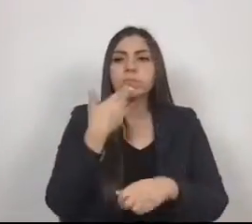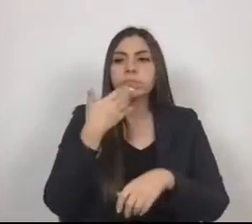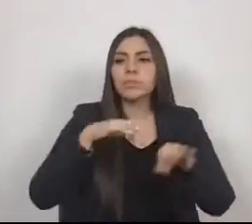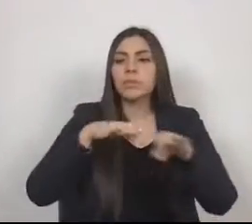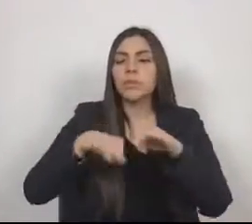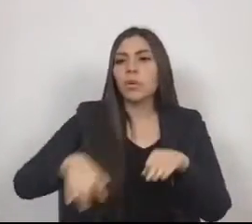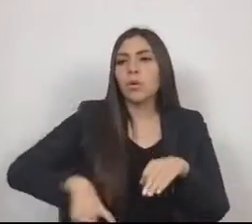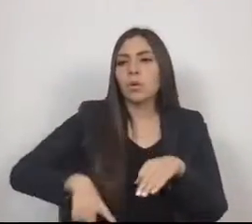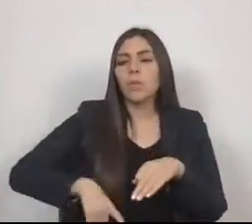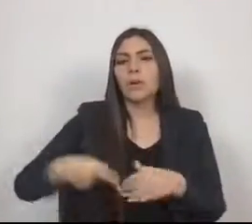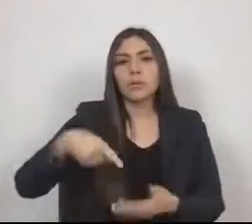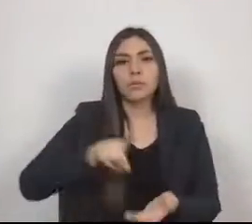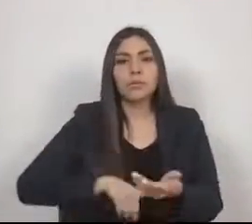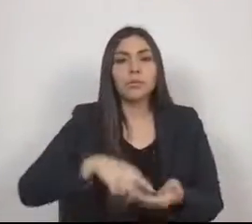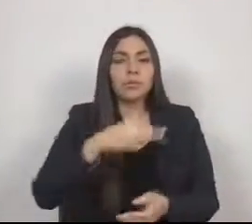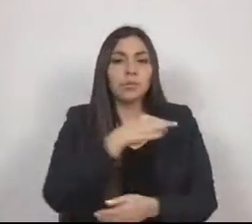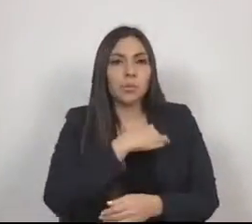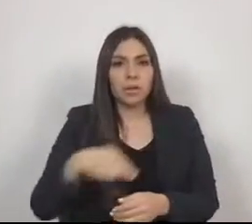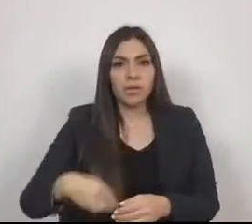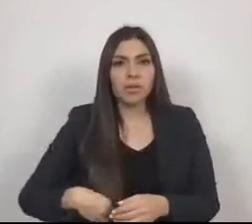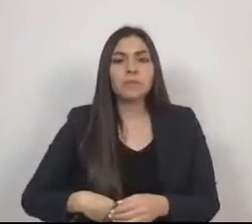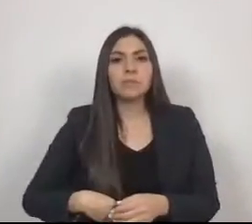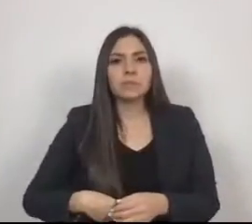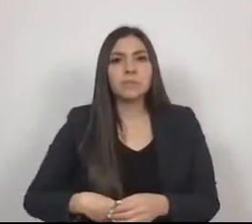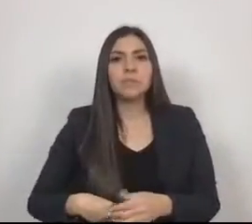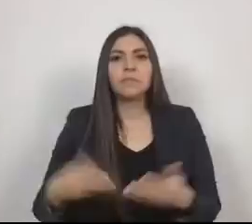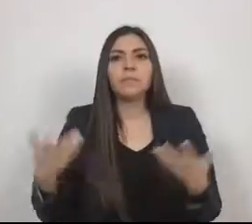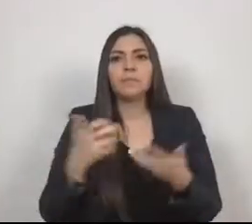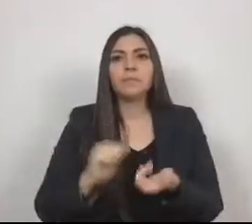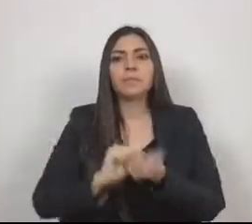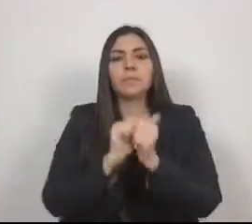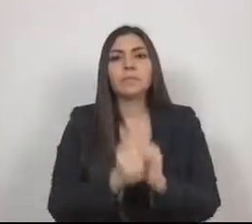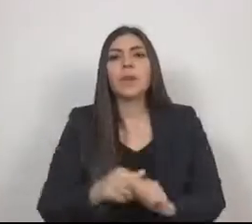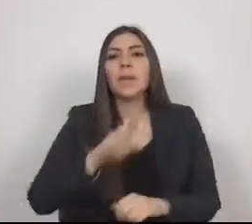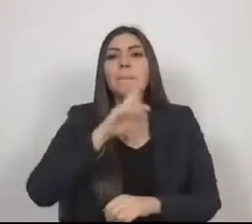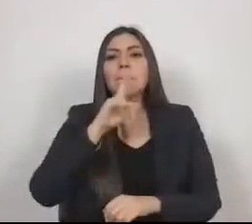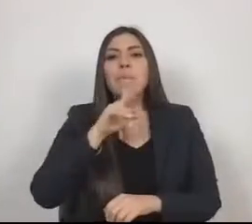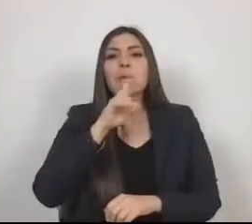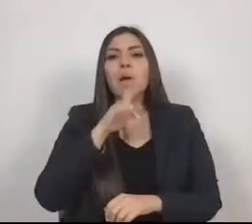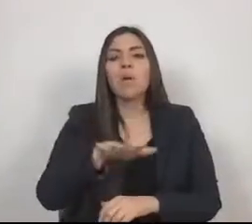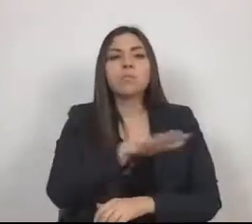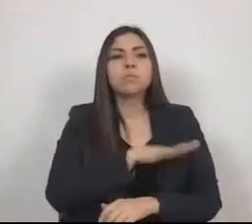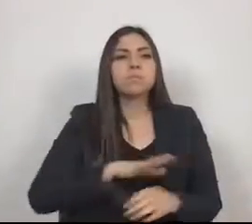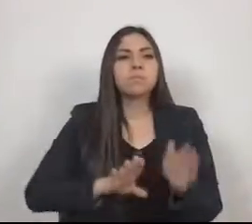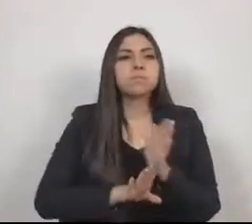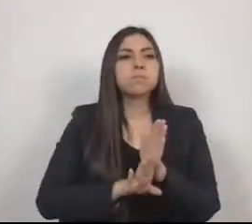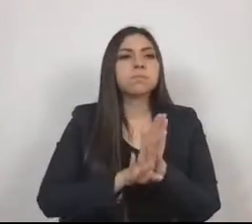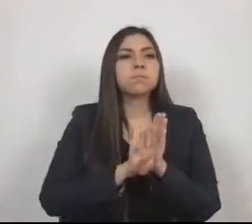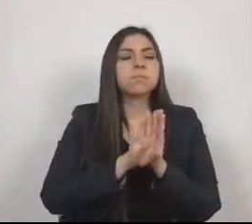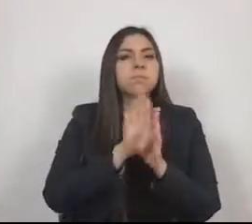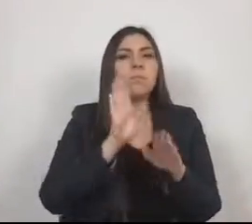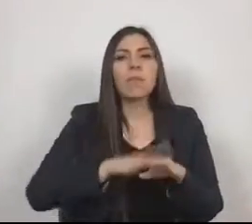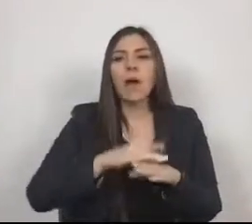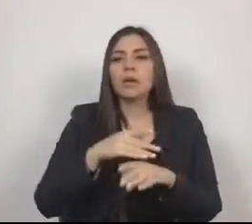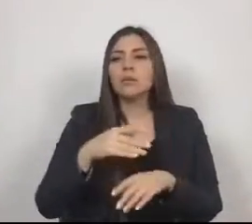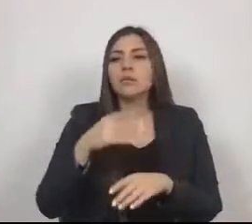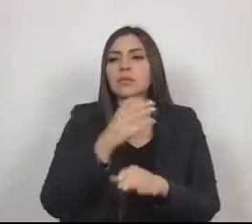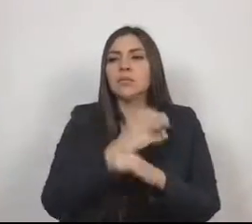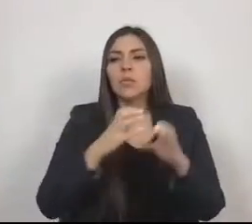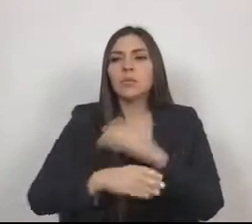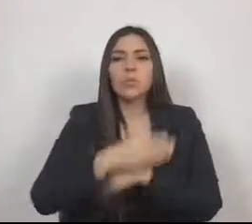municipio, logrando mayor bienestar colectivo, derivado de lo anterior y como resultado de